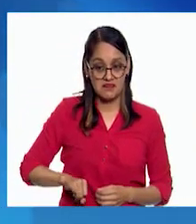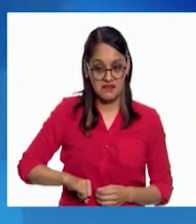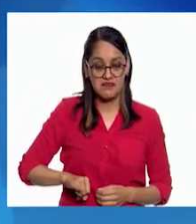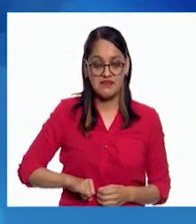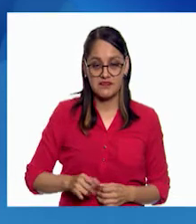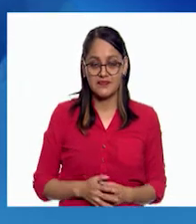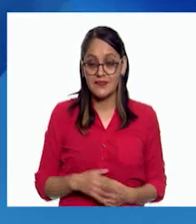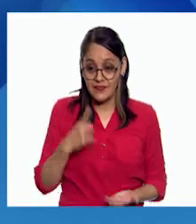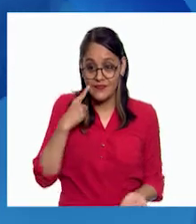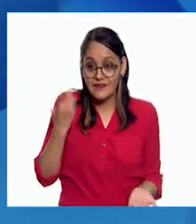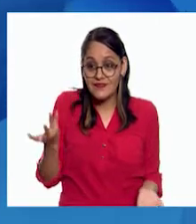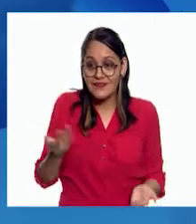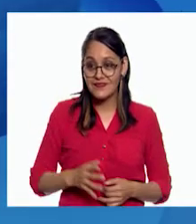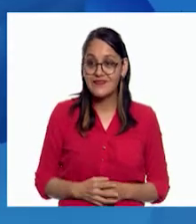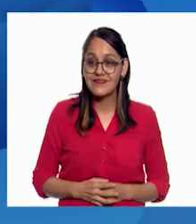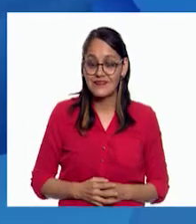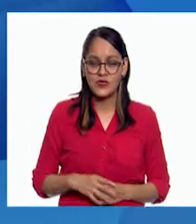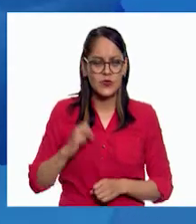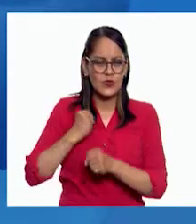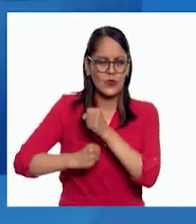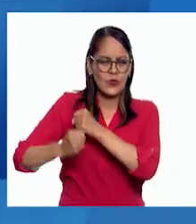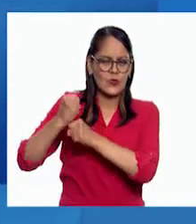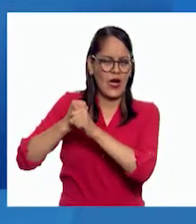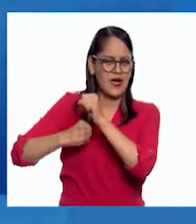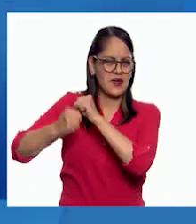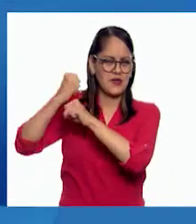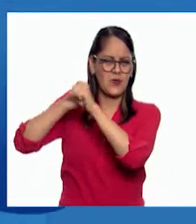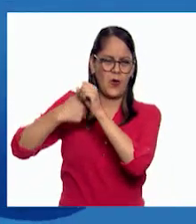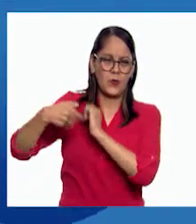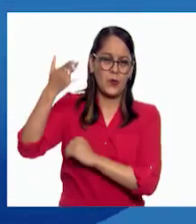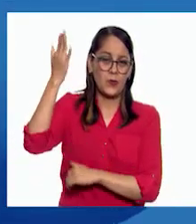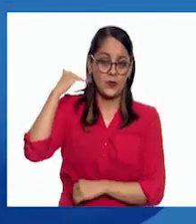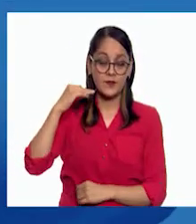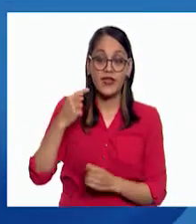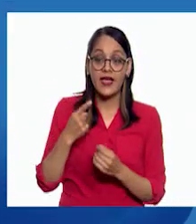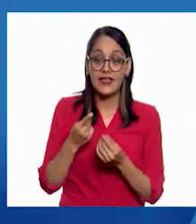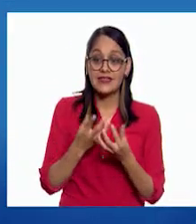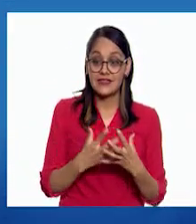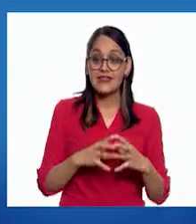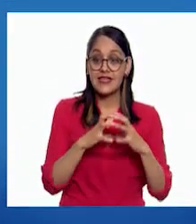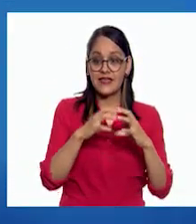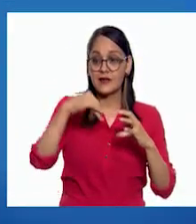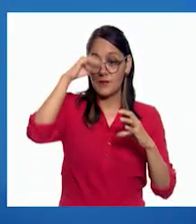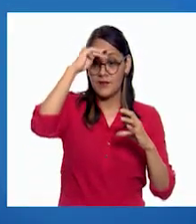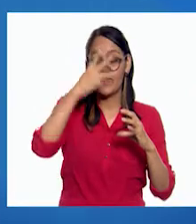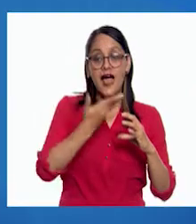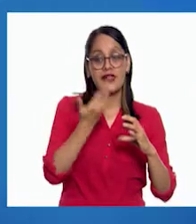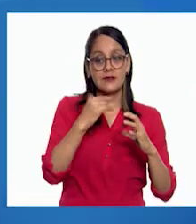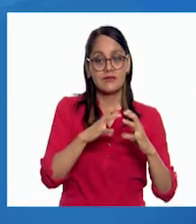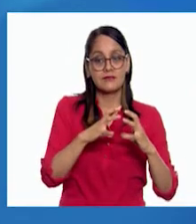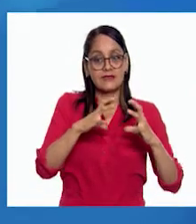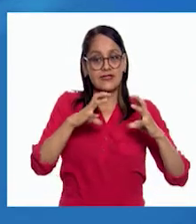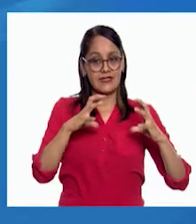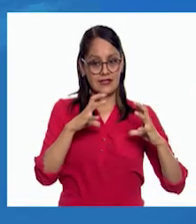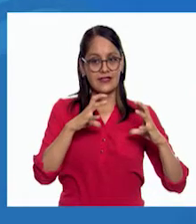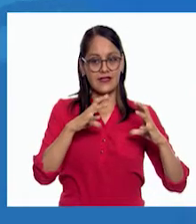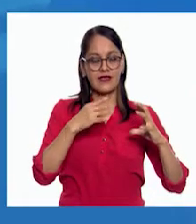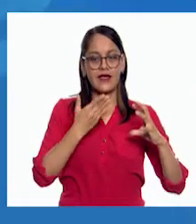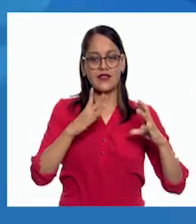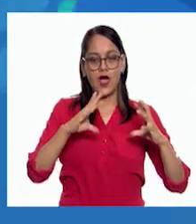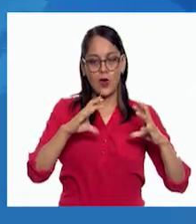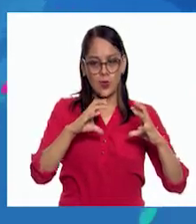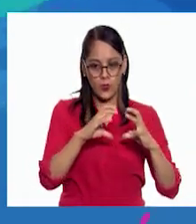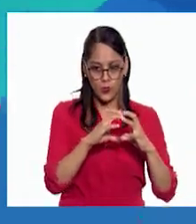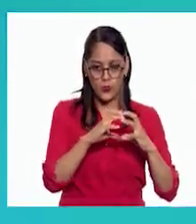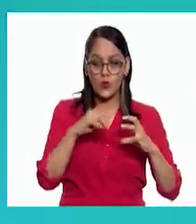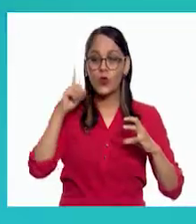muy interesante. Fíjate, desde muchísimos años, es decir, la Tierra era un poco más grande de lo que la conocemos ahorita. Llegó un